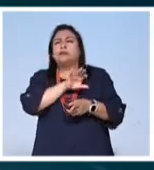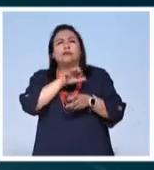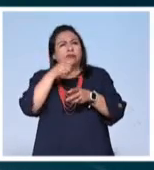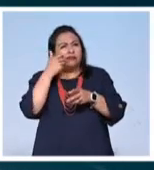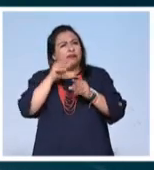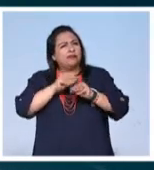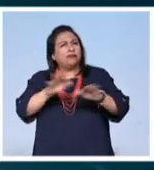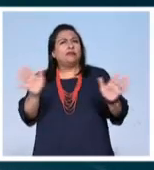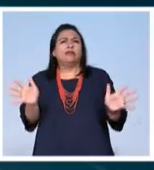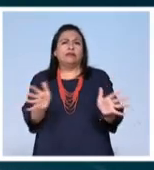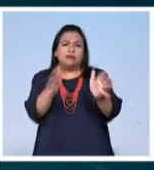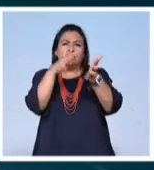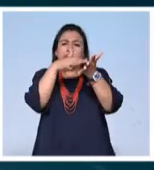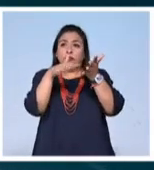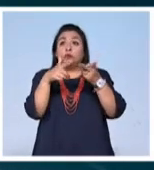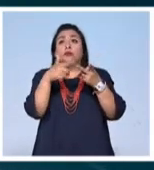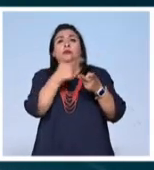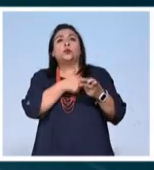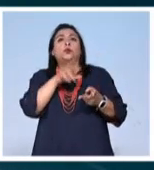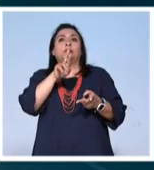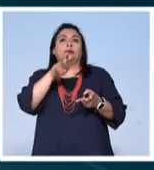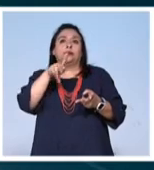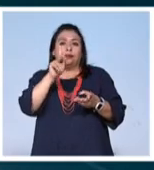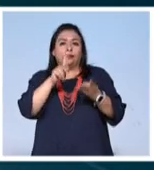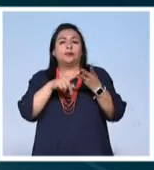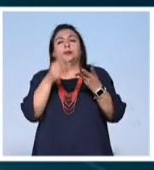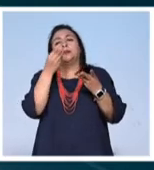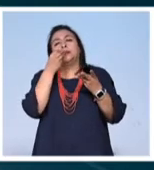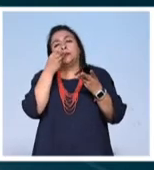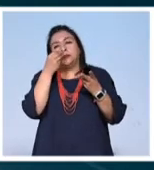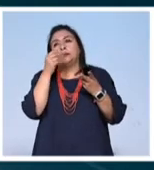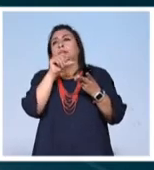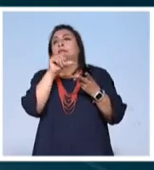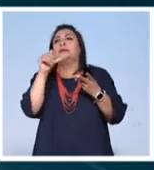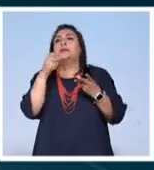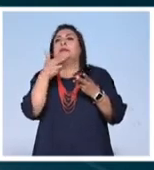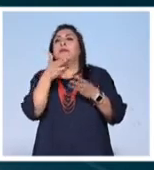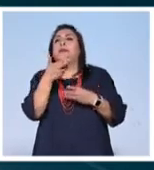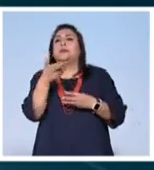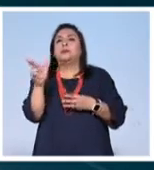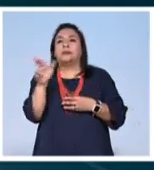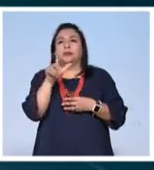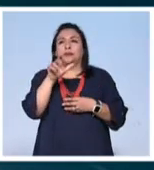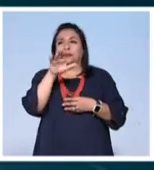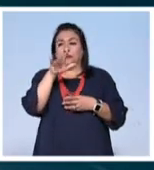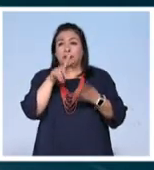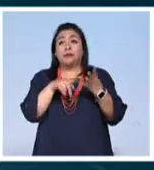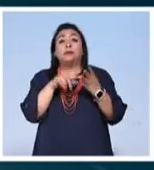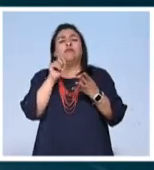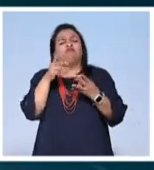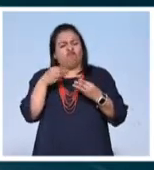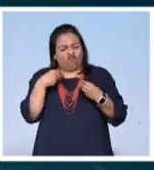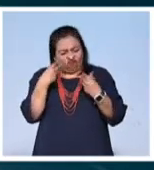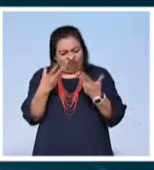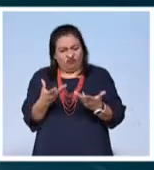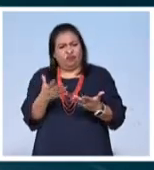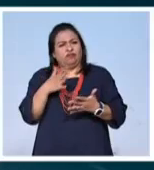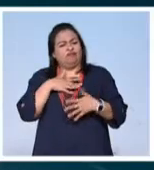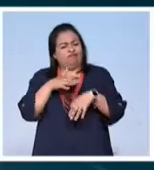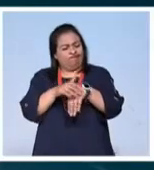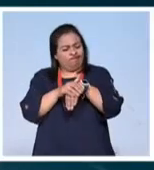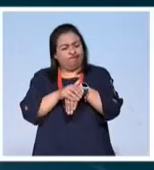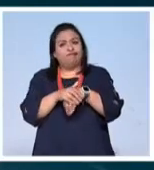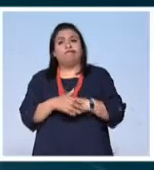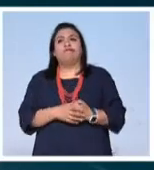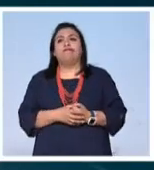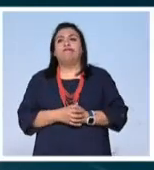difundir la literatura, su gusto por el rock, sus comidas en el desaparecido restaurante La Veiga y su entrega incondicional como amigo.